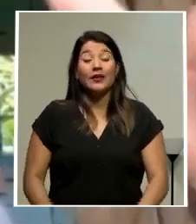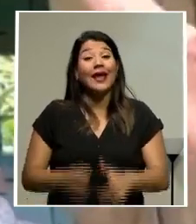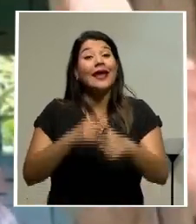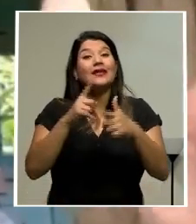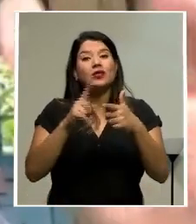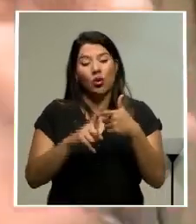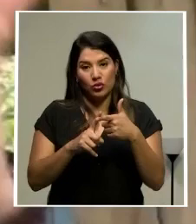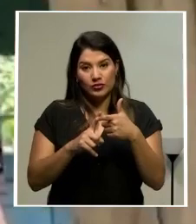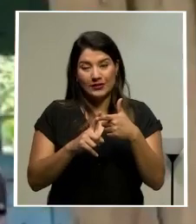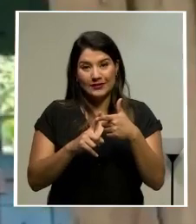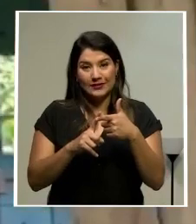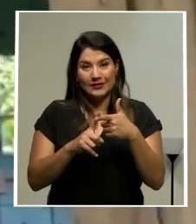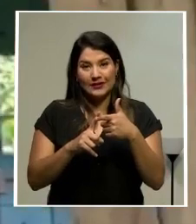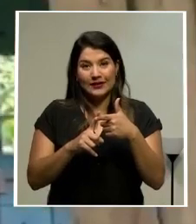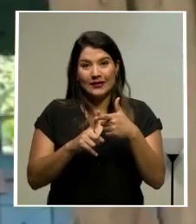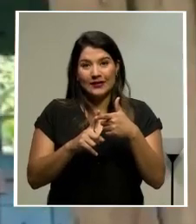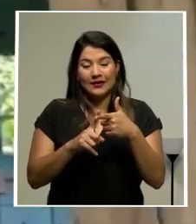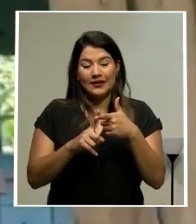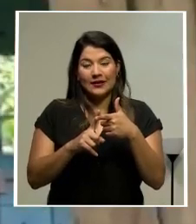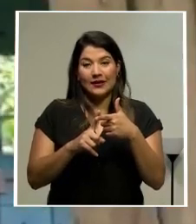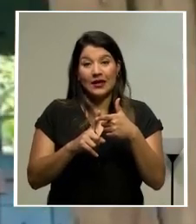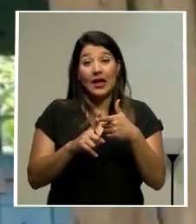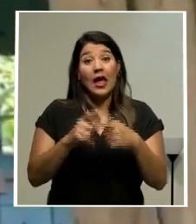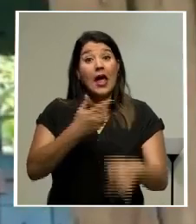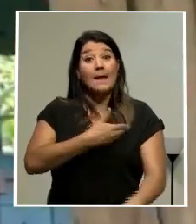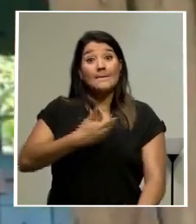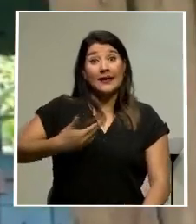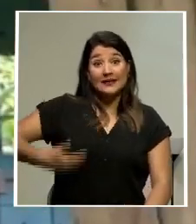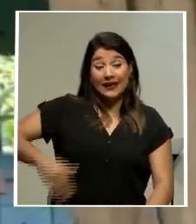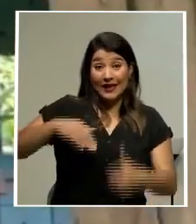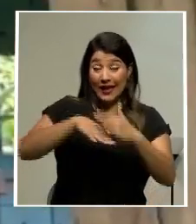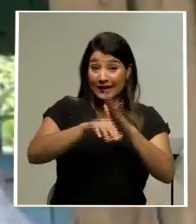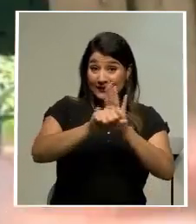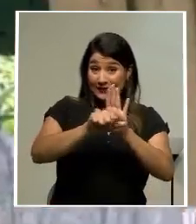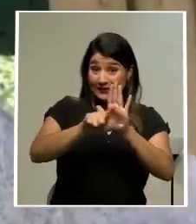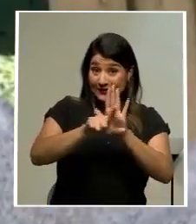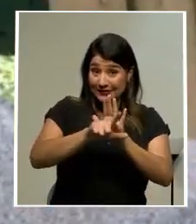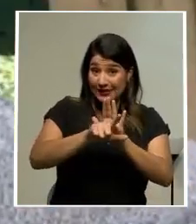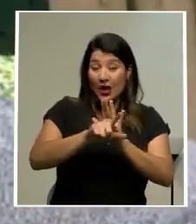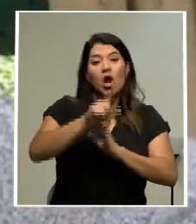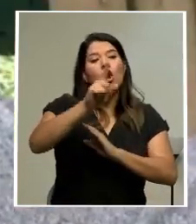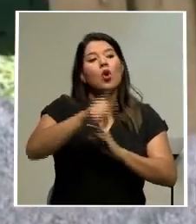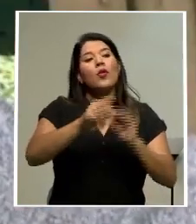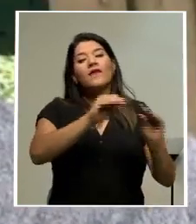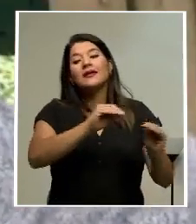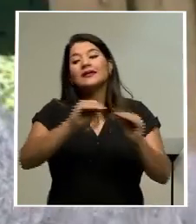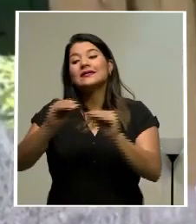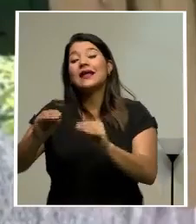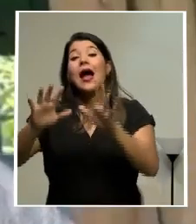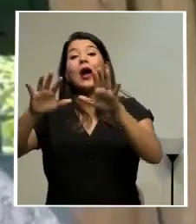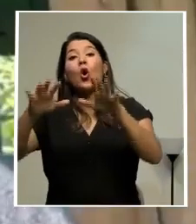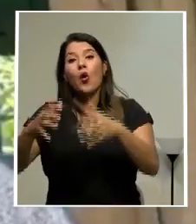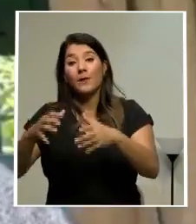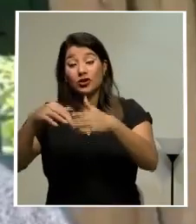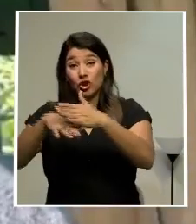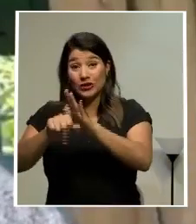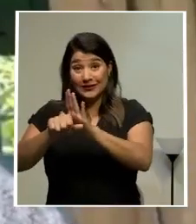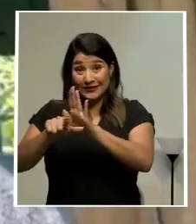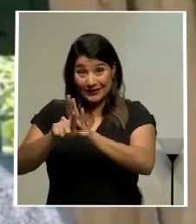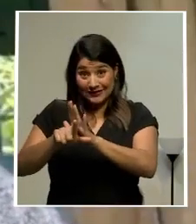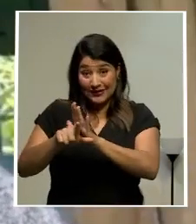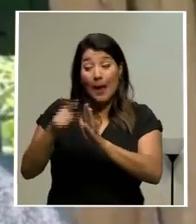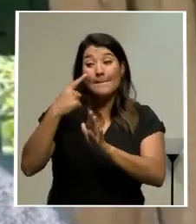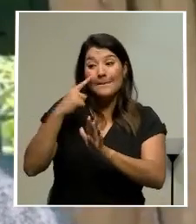entonces eso el presidente de la Asamblea Legislativa lo tiene que remitir a una comisión de consulta de